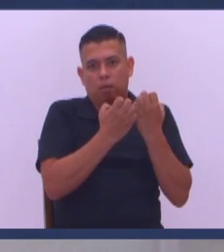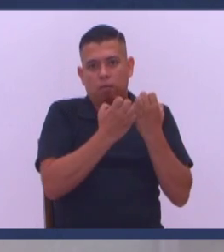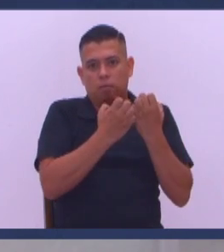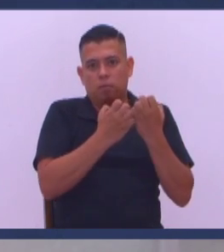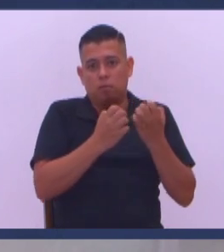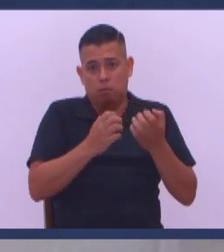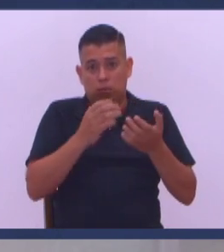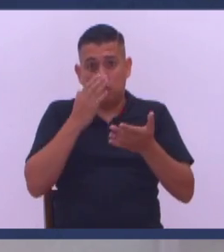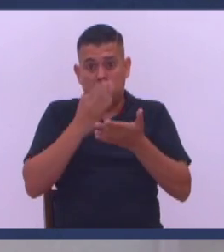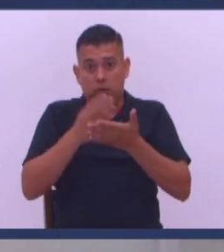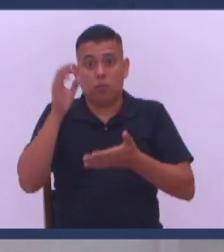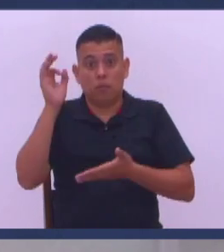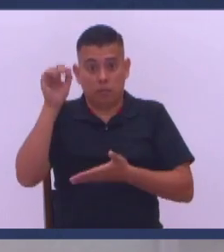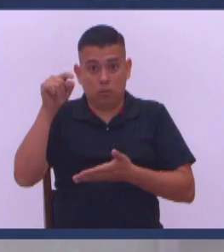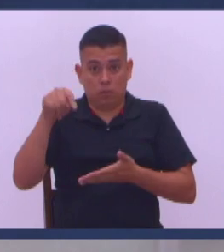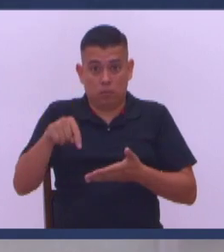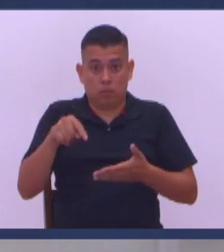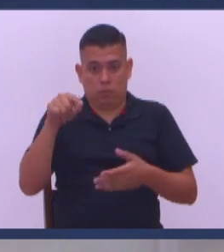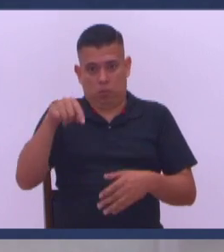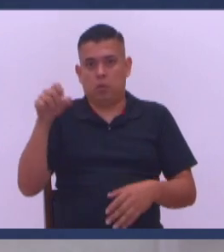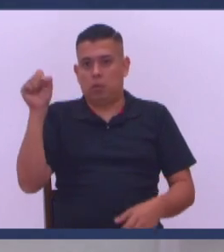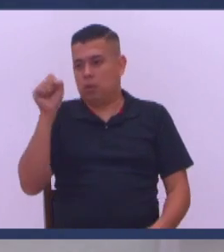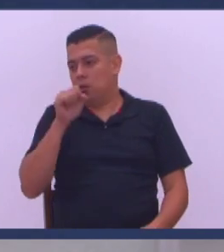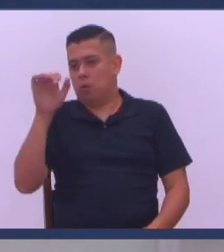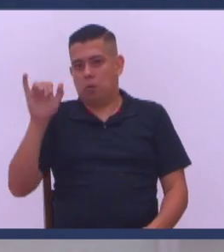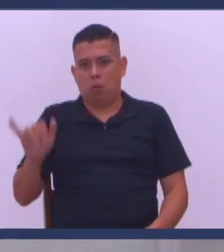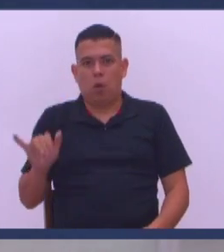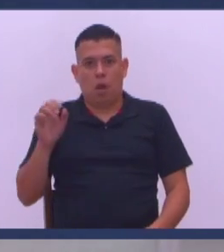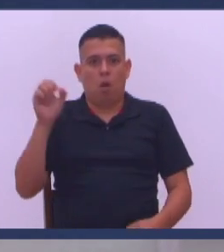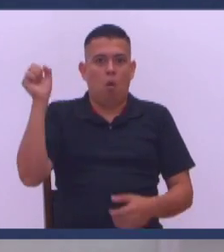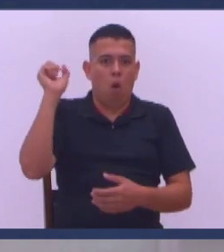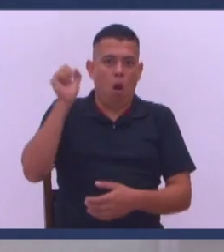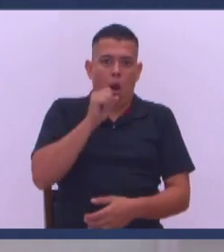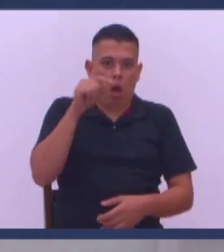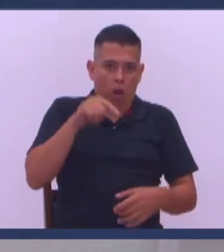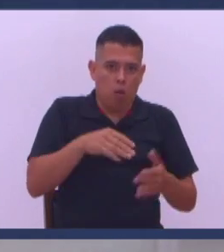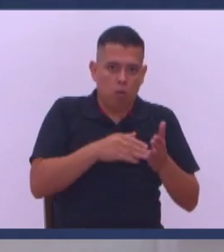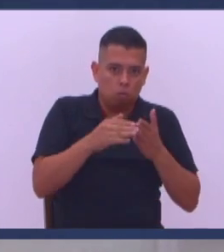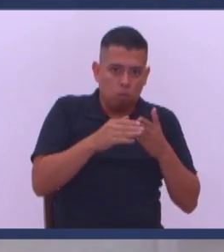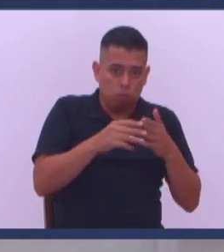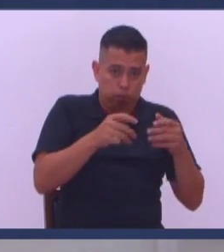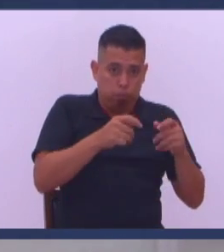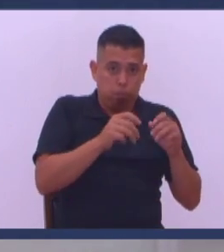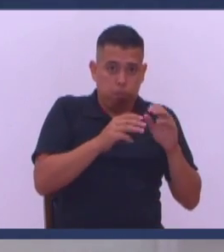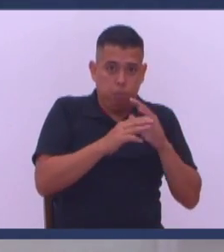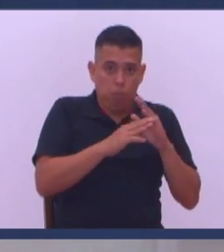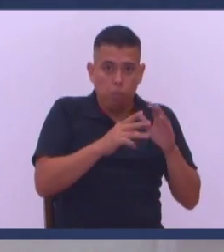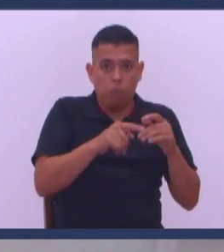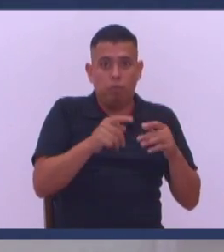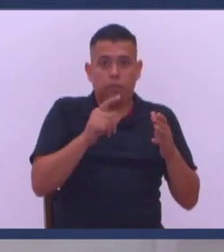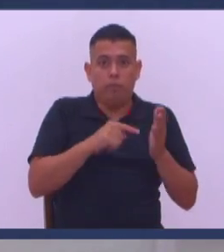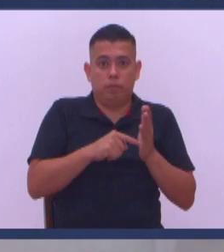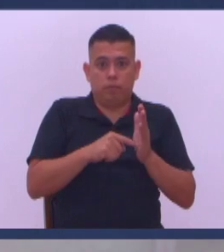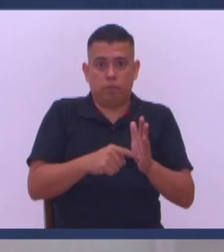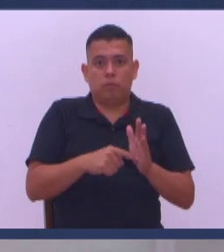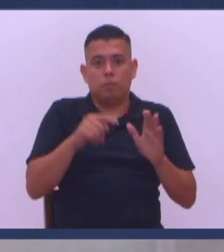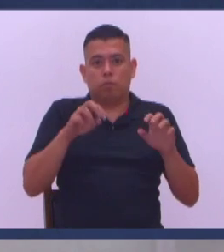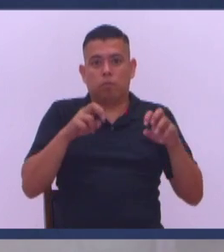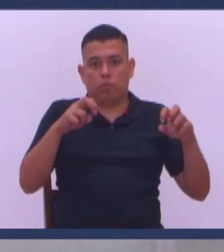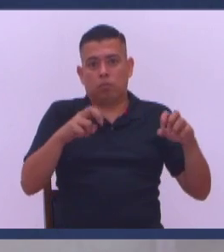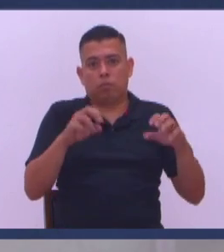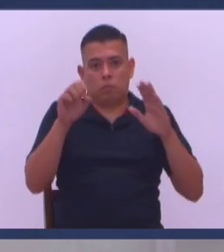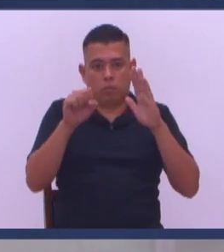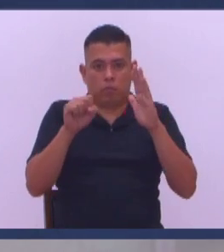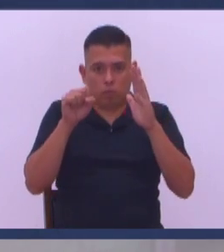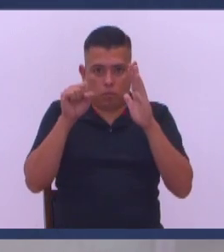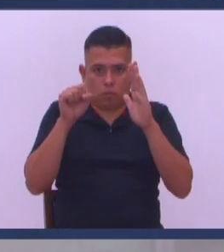O sea para que Yo pueda estar predicando aquí Los de alabanza Vinieron Los de sonido Aquí están Los de seguridad Nos acompañan Los presentadores Del programa Aquí están